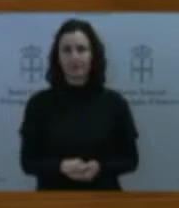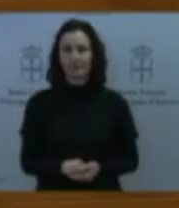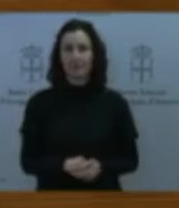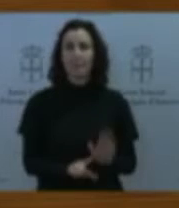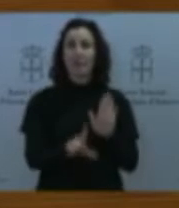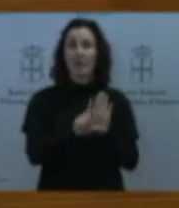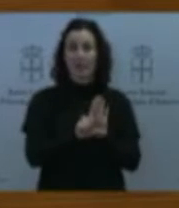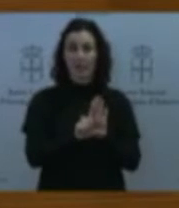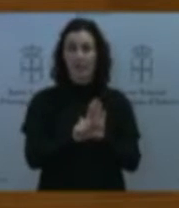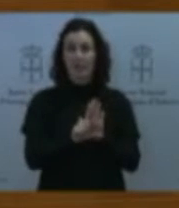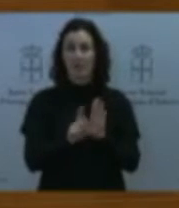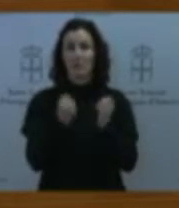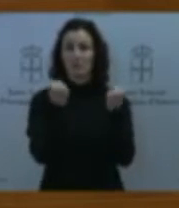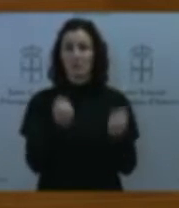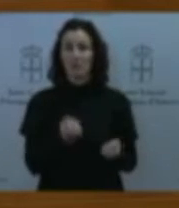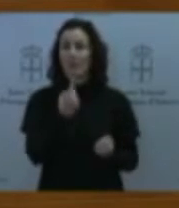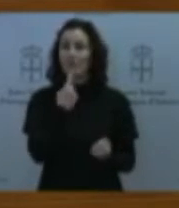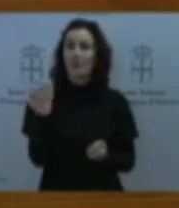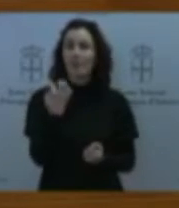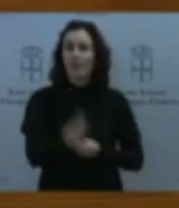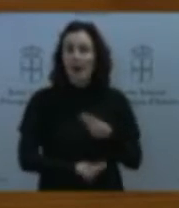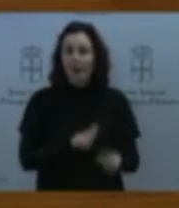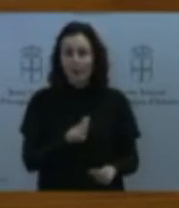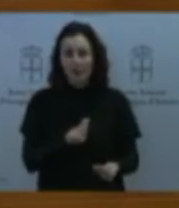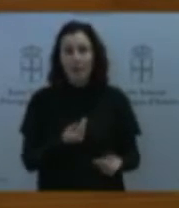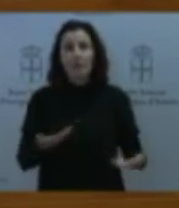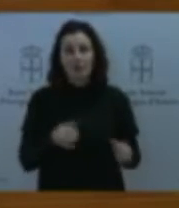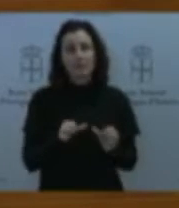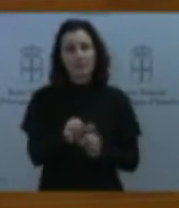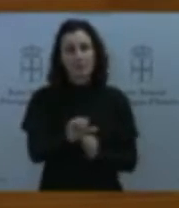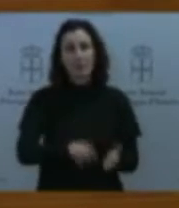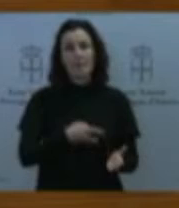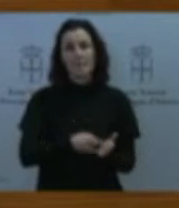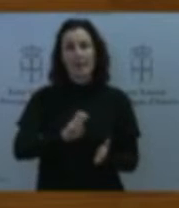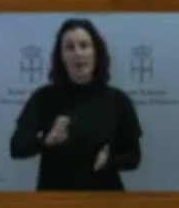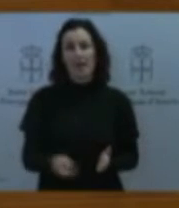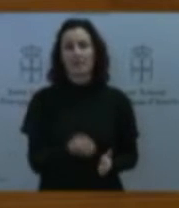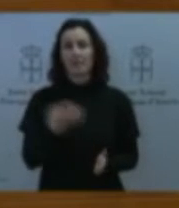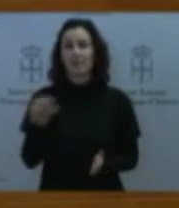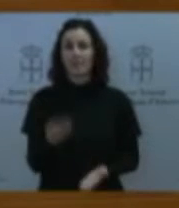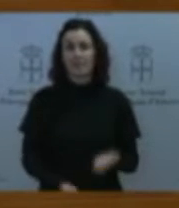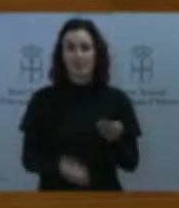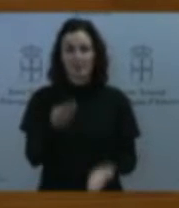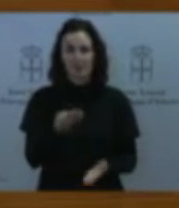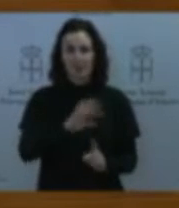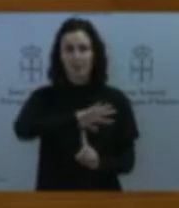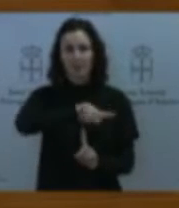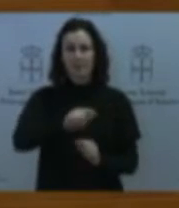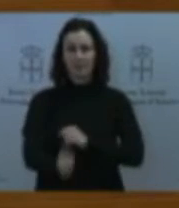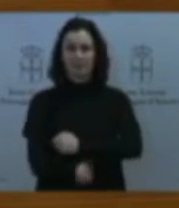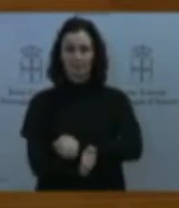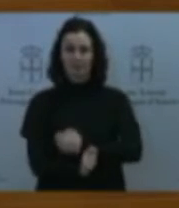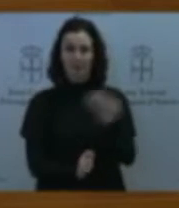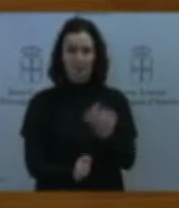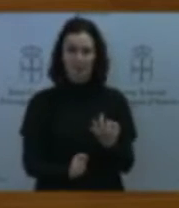y a partir de ahora todos los planes tendrán que tener esa evaluación ambiental estratégica porque bueno creo que tiene